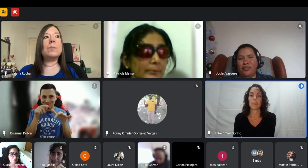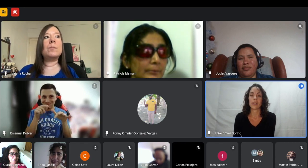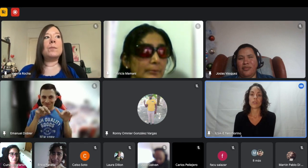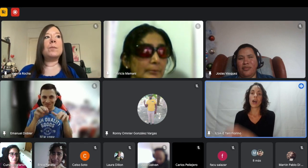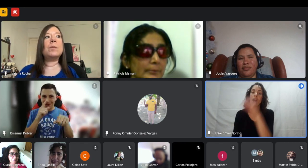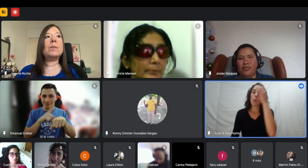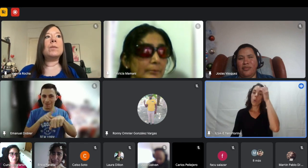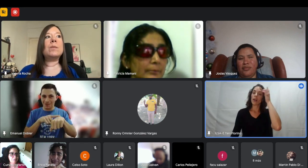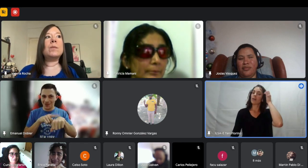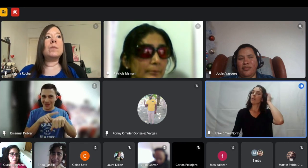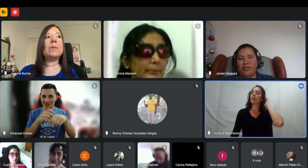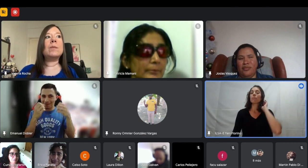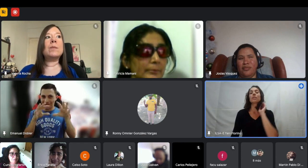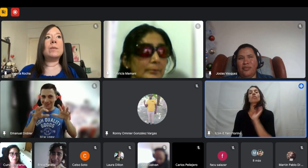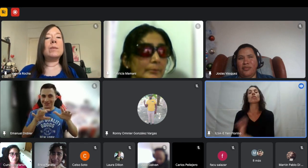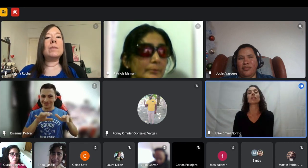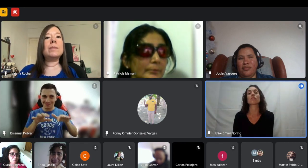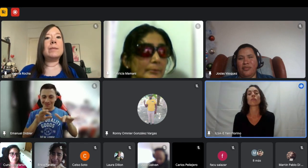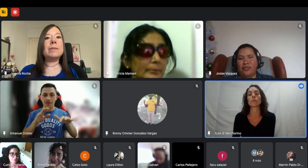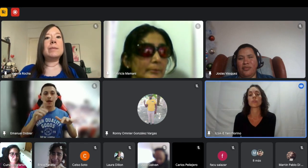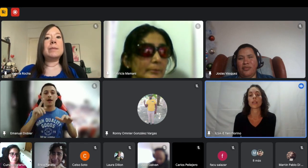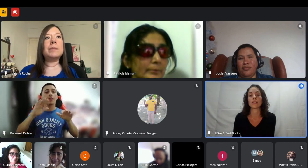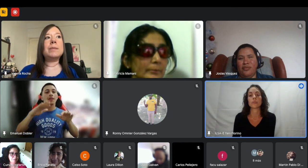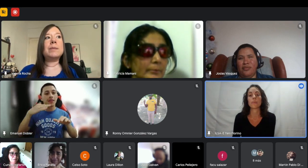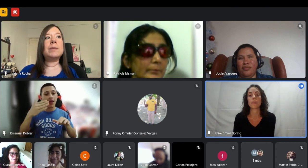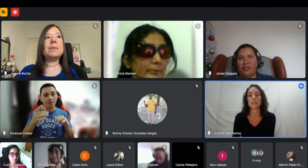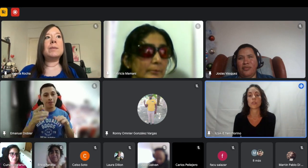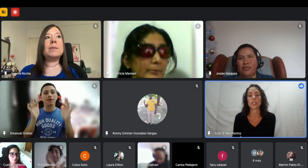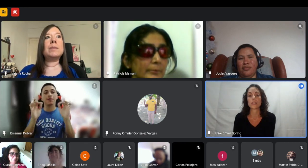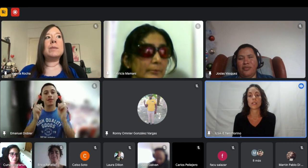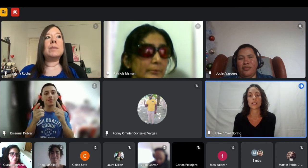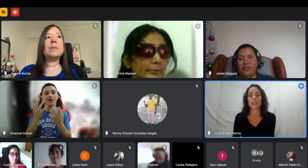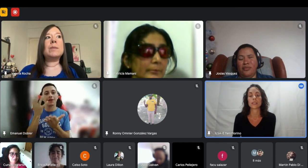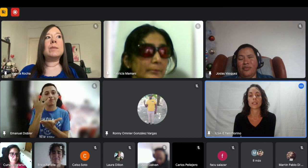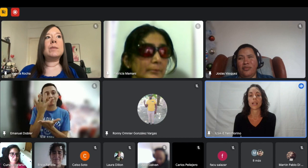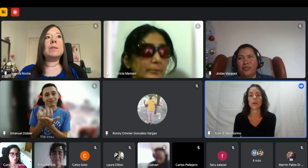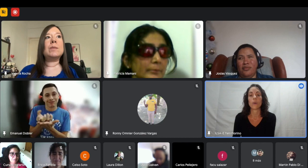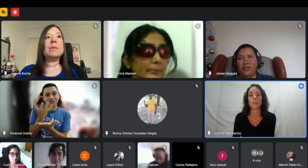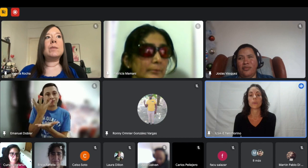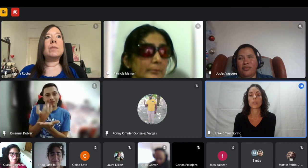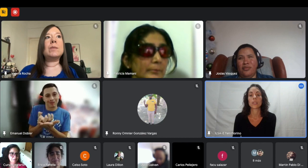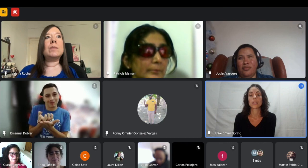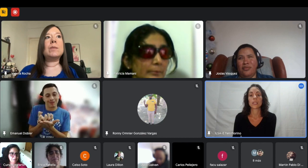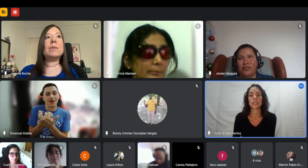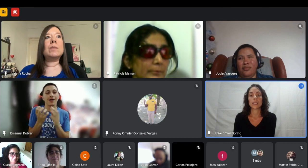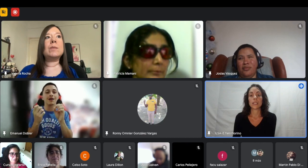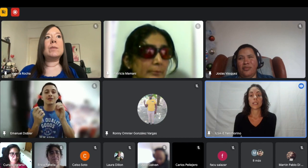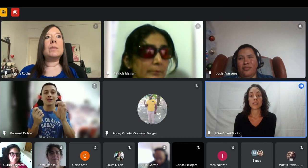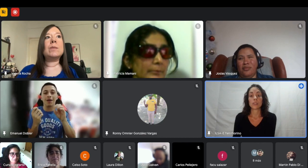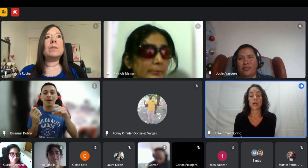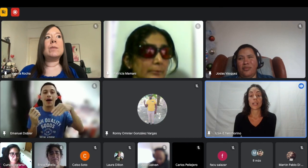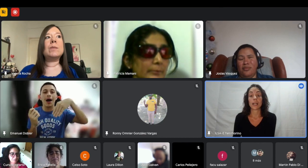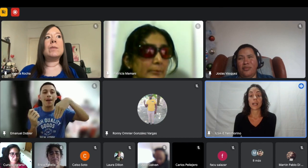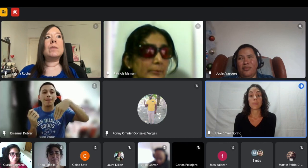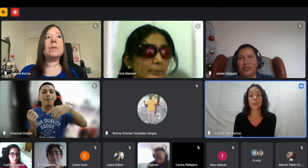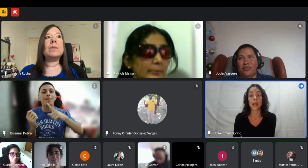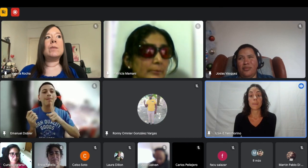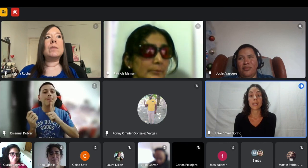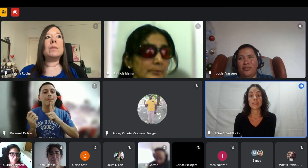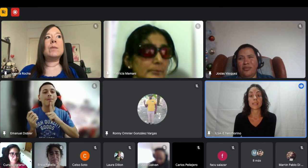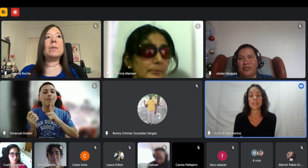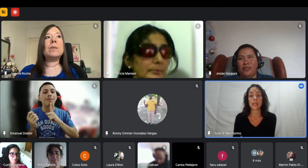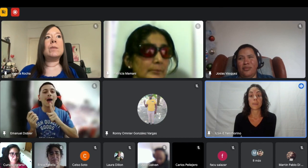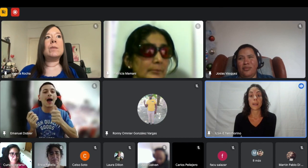empezó a un juego como que empezó con eso con un en un tiempo empezó con eso en en la compu y empezó a descargar